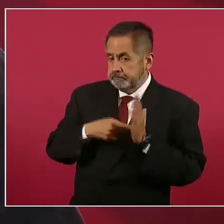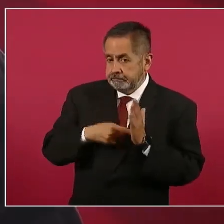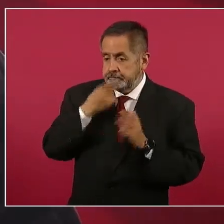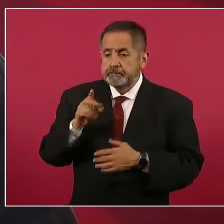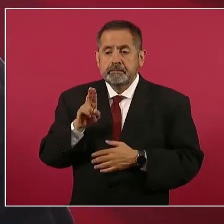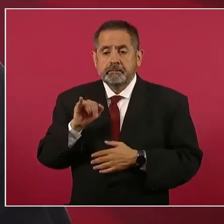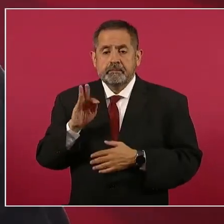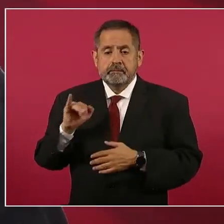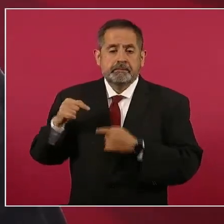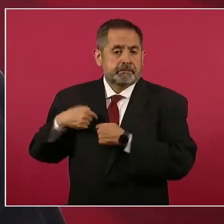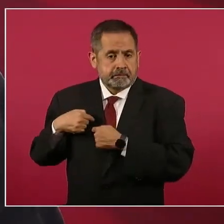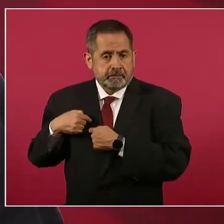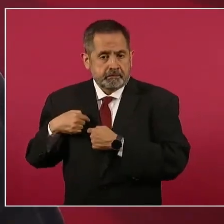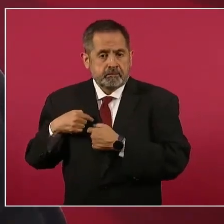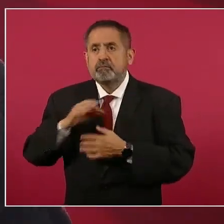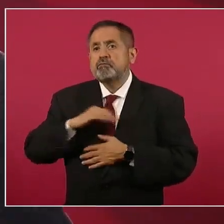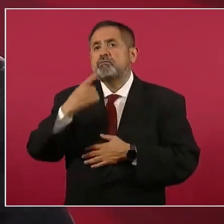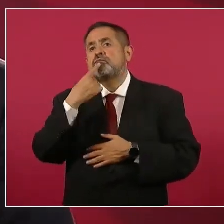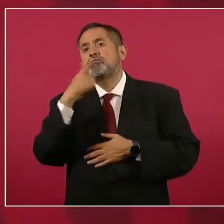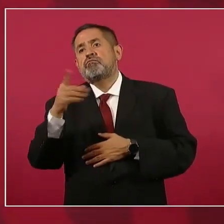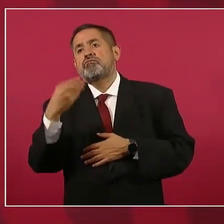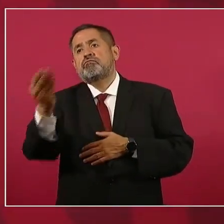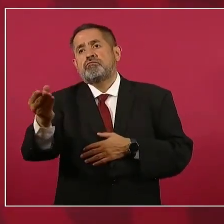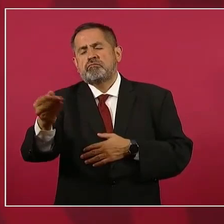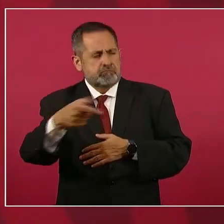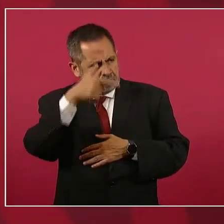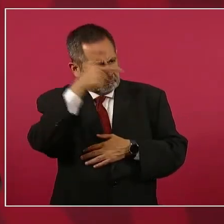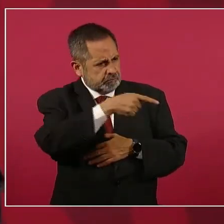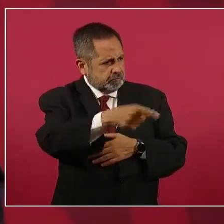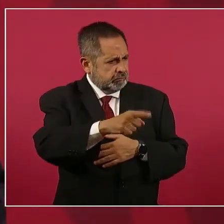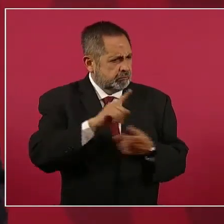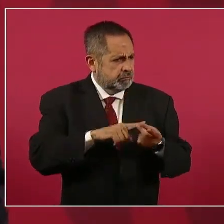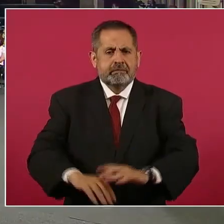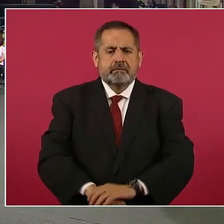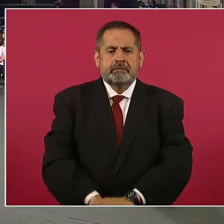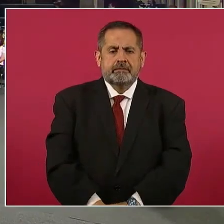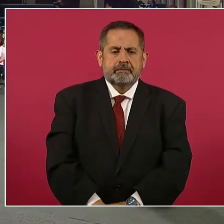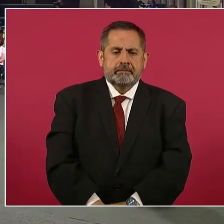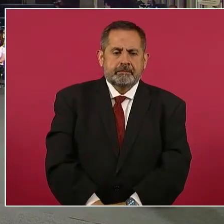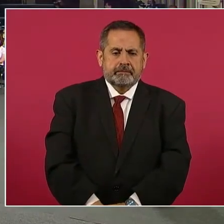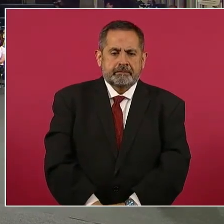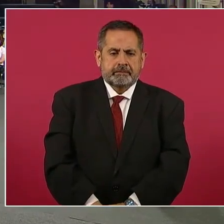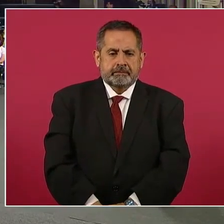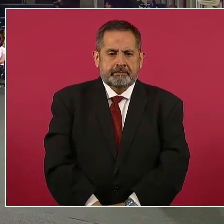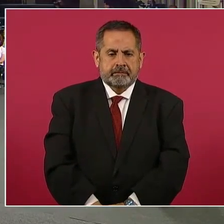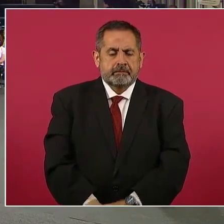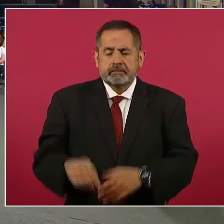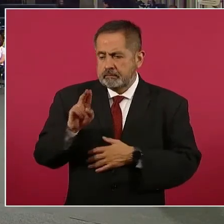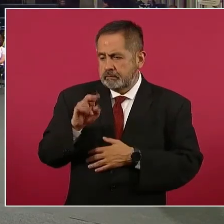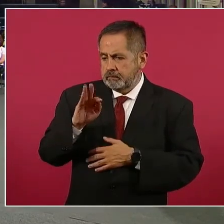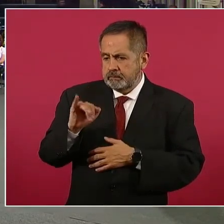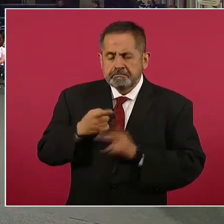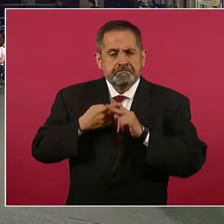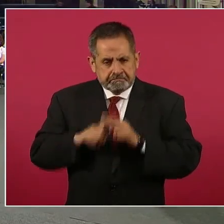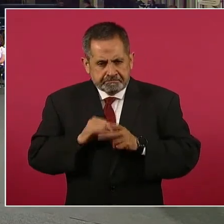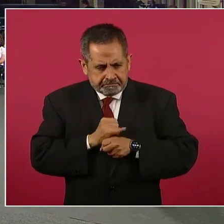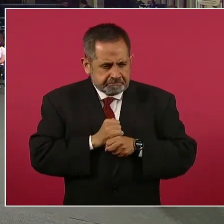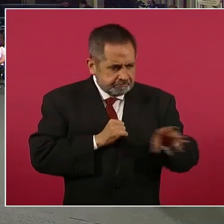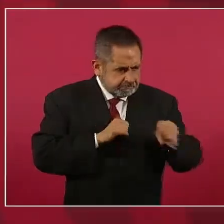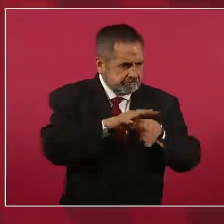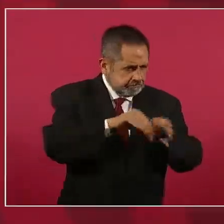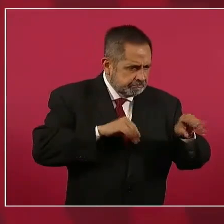Financiera la capacidad de presentar denuncias por operaciones de procedencia ilícita. La UIVA empezó este trabajo